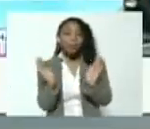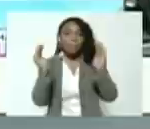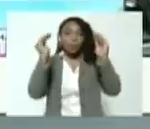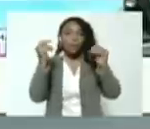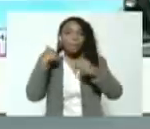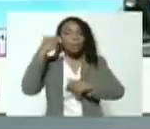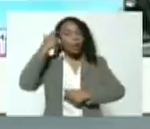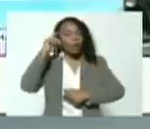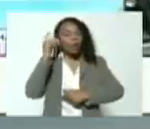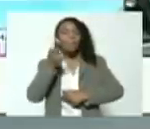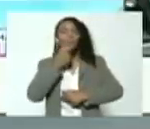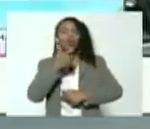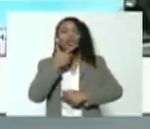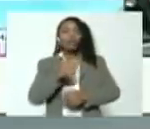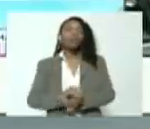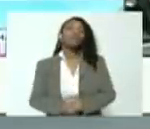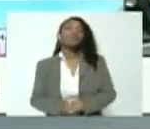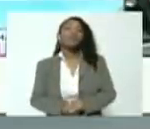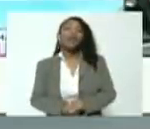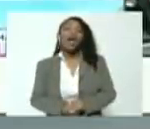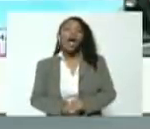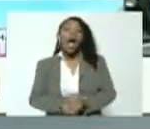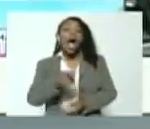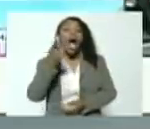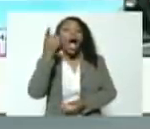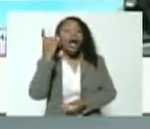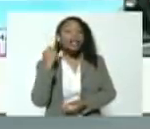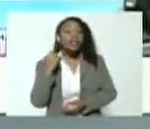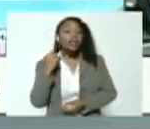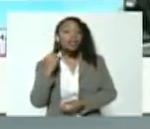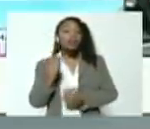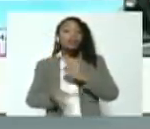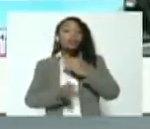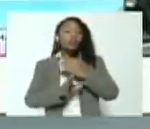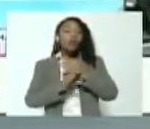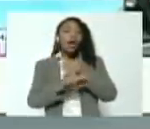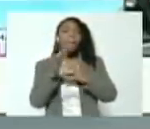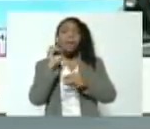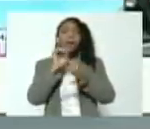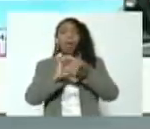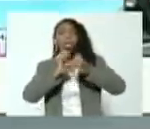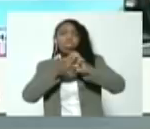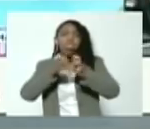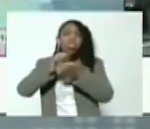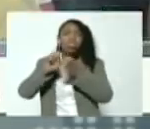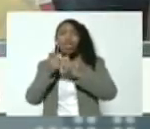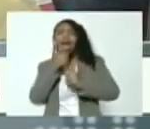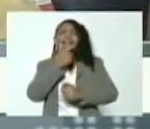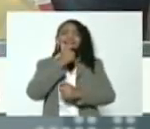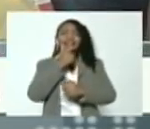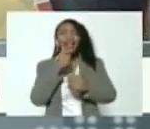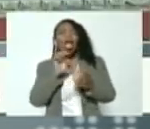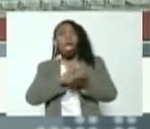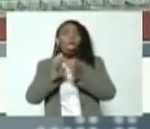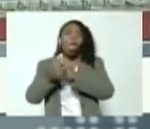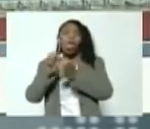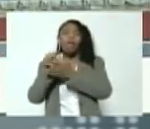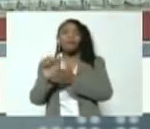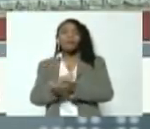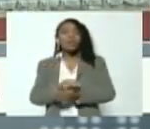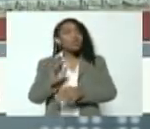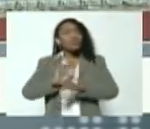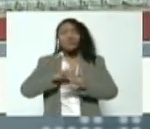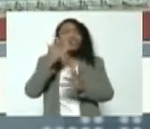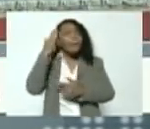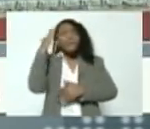porque me acordé de algo bonito. Ayer tuve, estoy hablando así, no sé por qué. No sé por